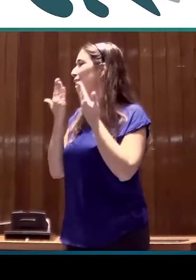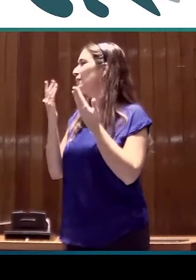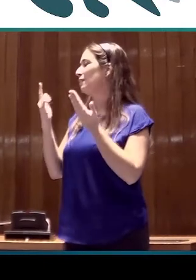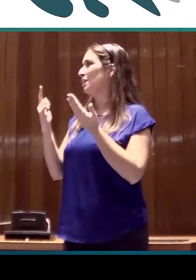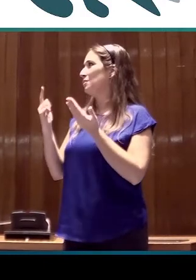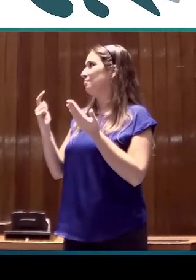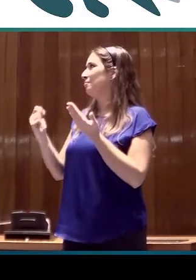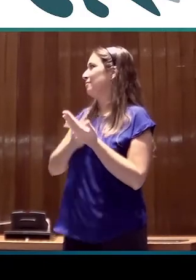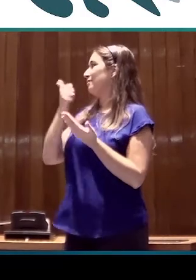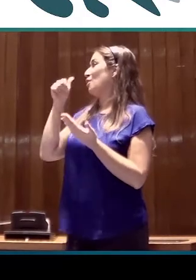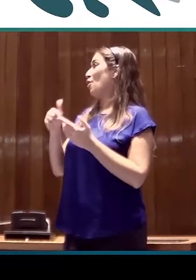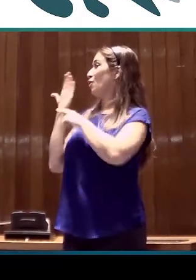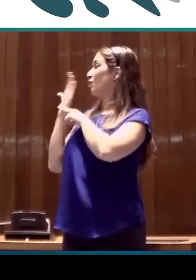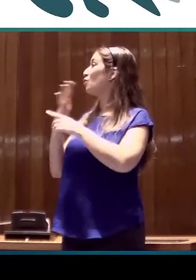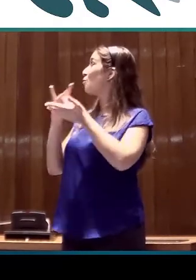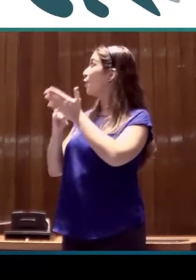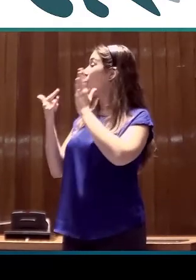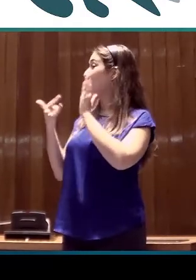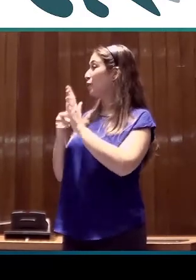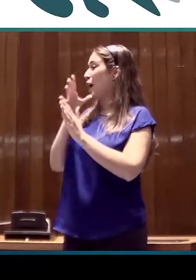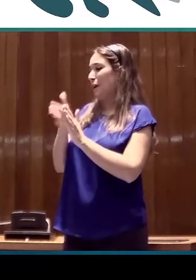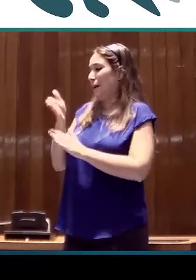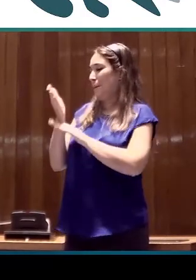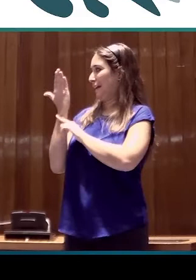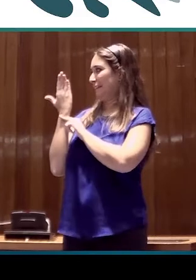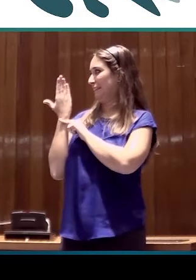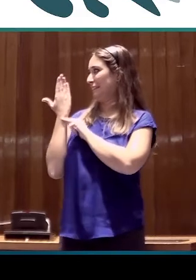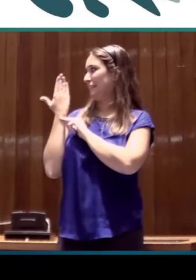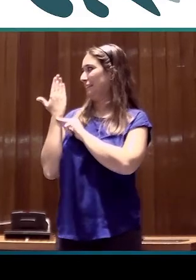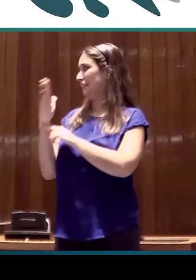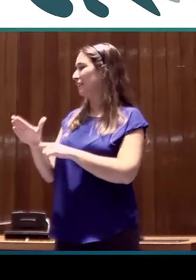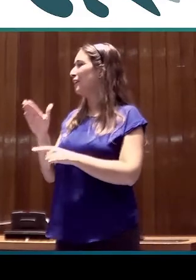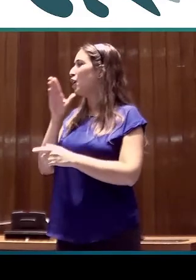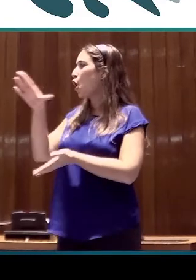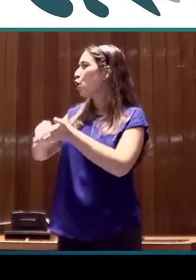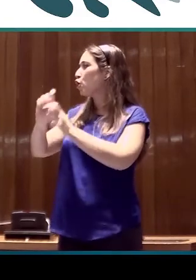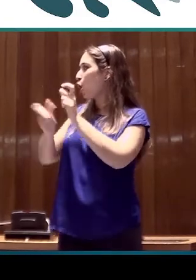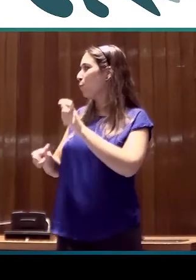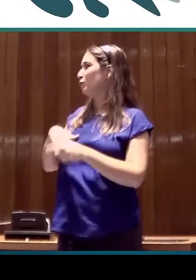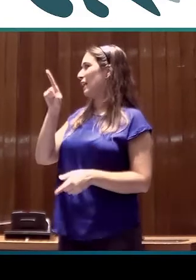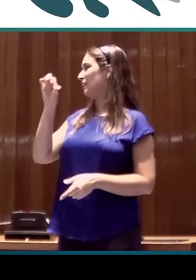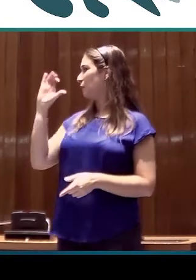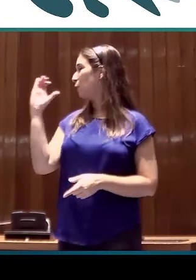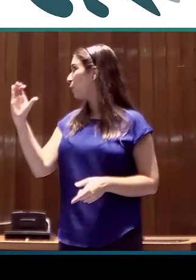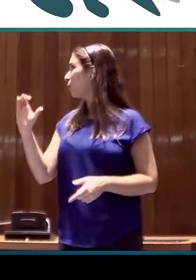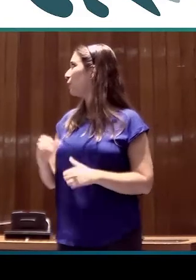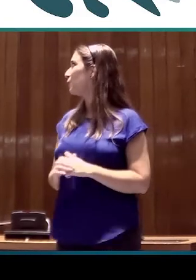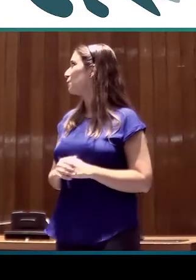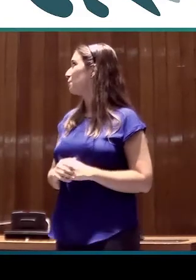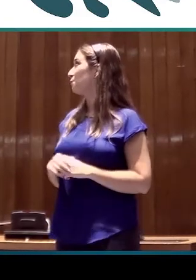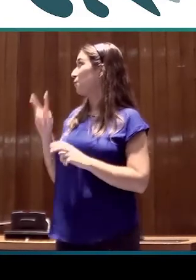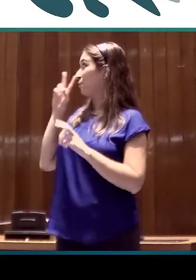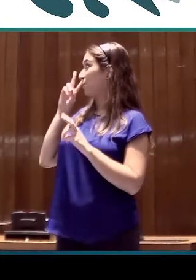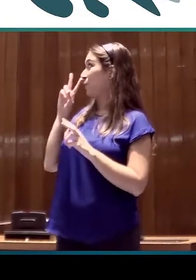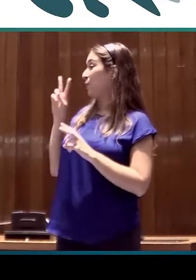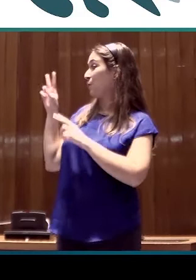oportunidad de presentaros el proyecto que presentaré de corpus de lengua de signos catalana, como podréis ver